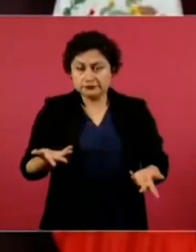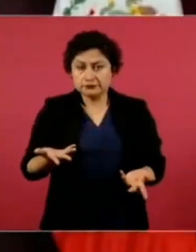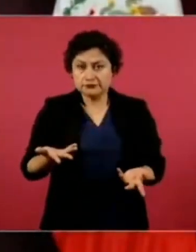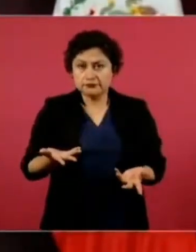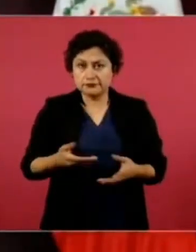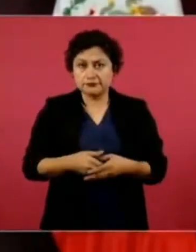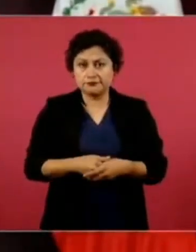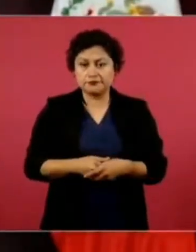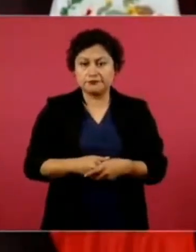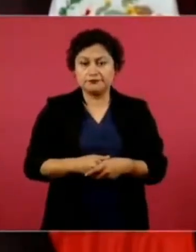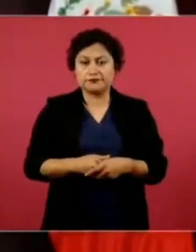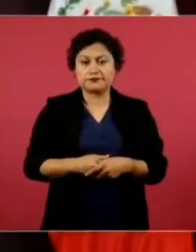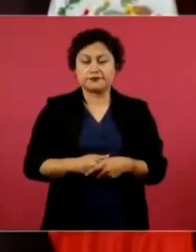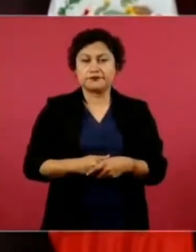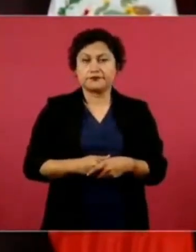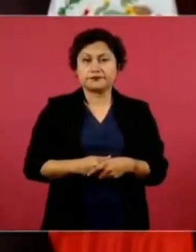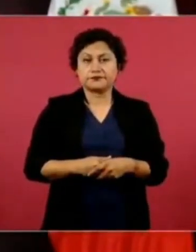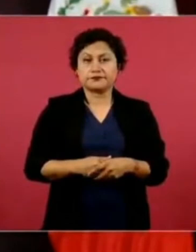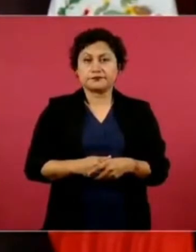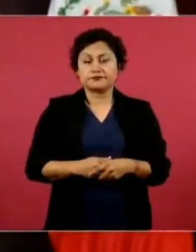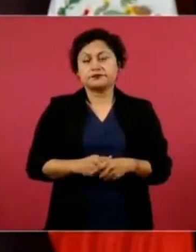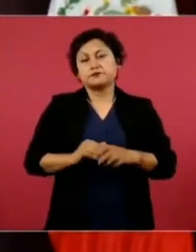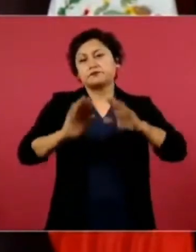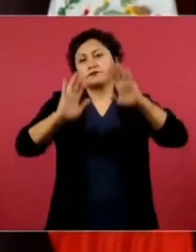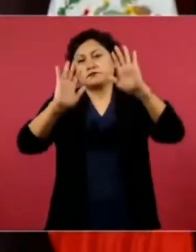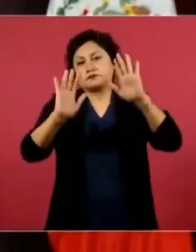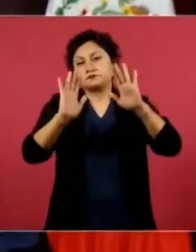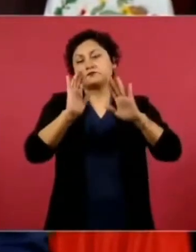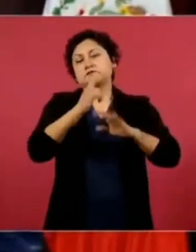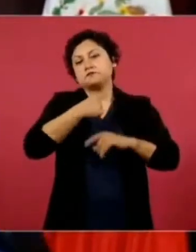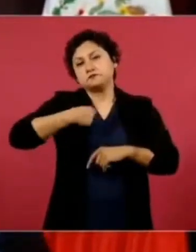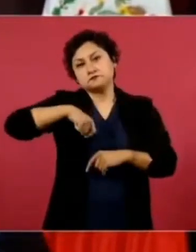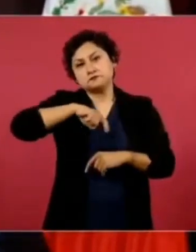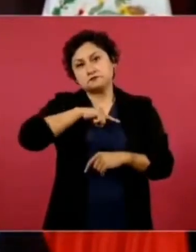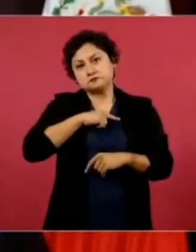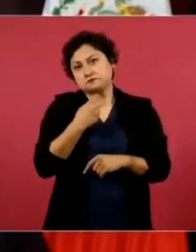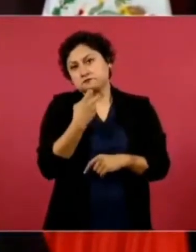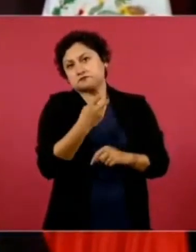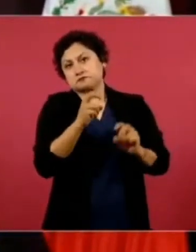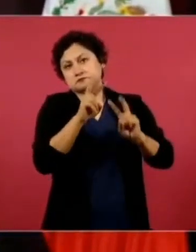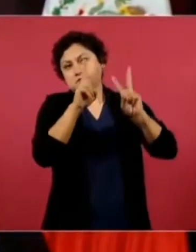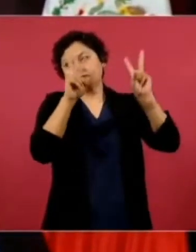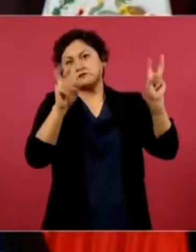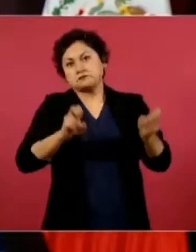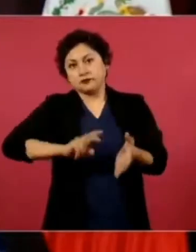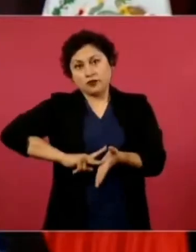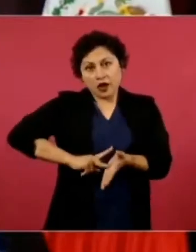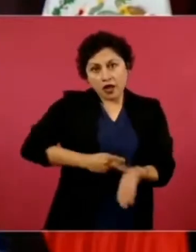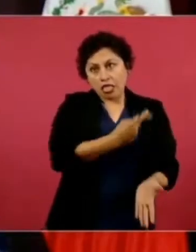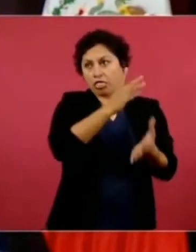seguir insistiendo en eso porque perdemos tiempo